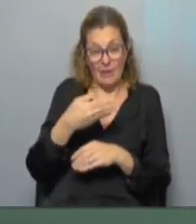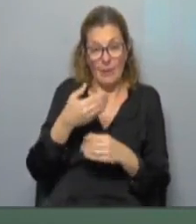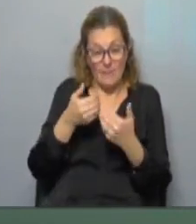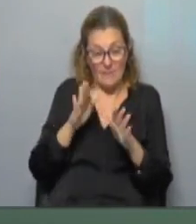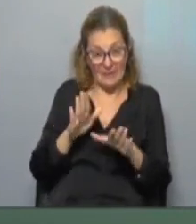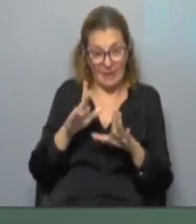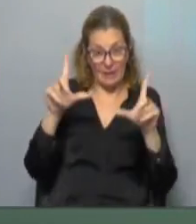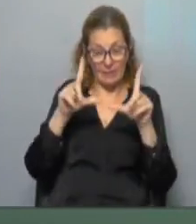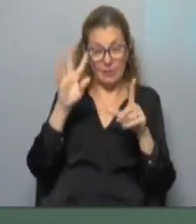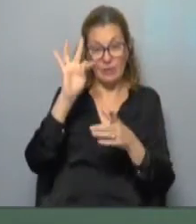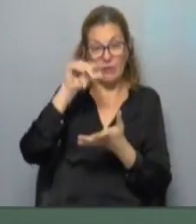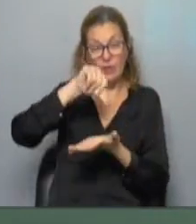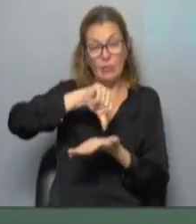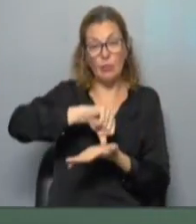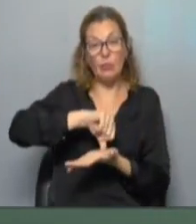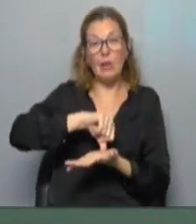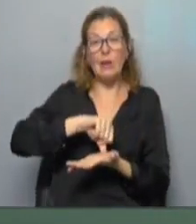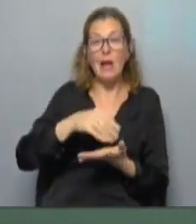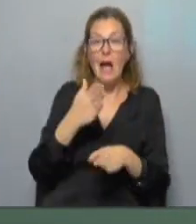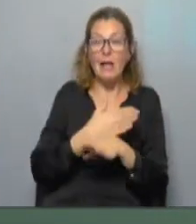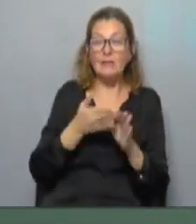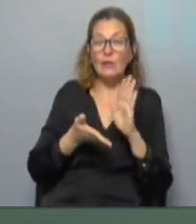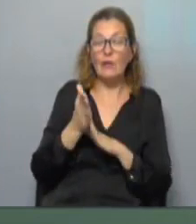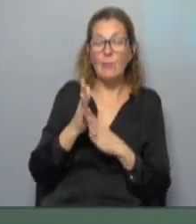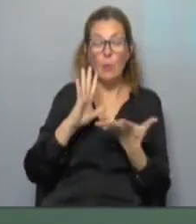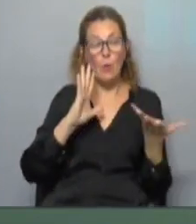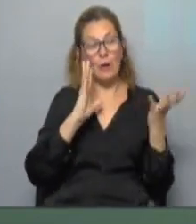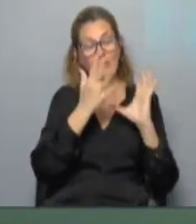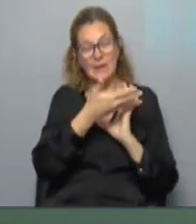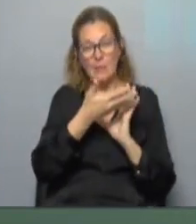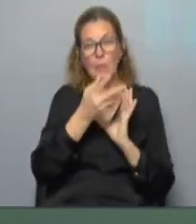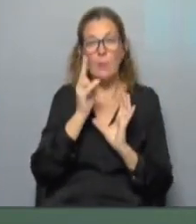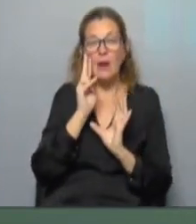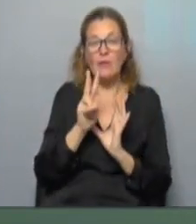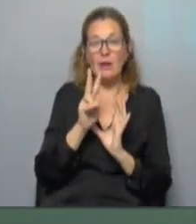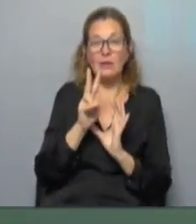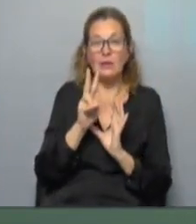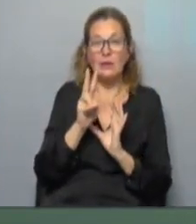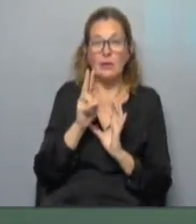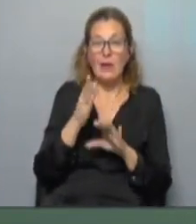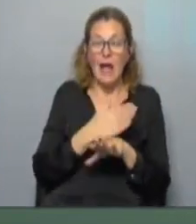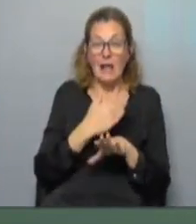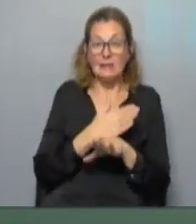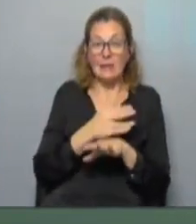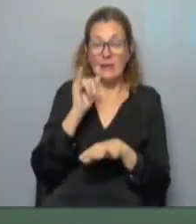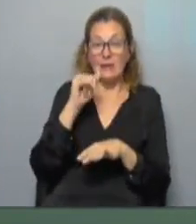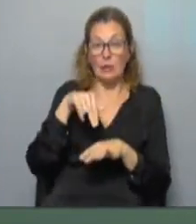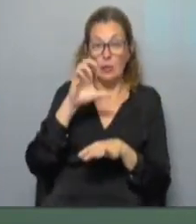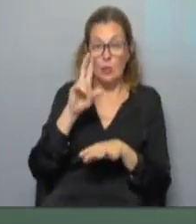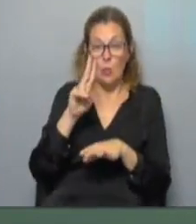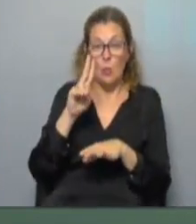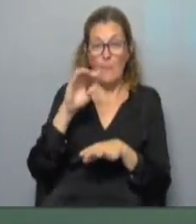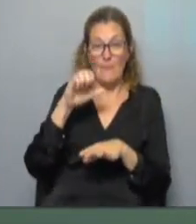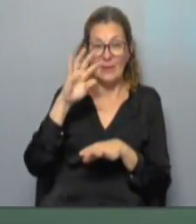de comenzar en la pantalla de TV Ciudad. Antes nos vamos con el repaso del pronóstico del tiempo, que hoy tiene escala previa, porque Inumet emitió un